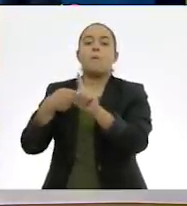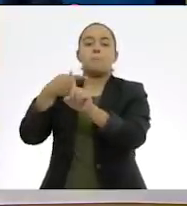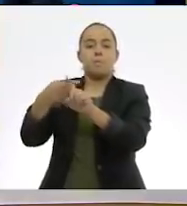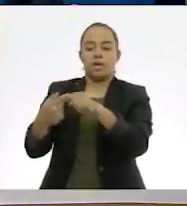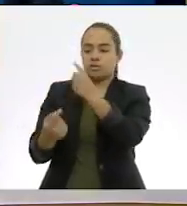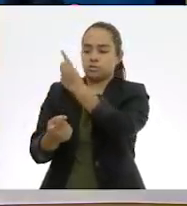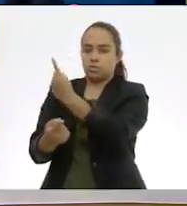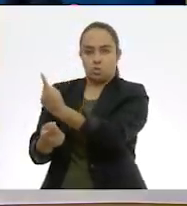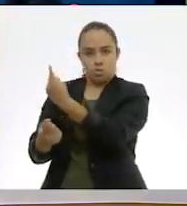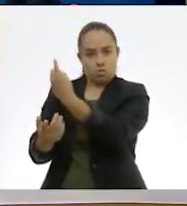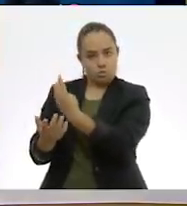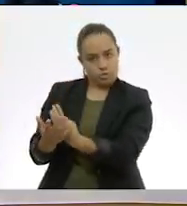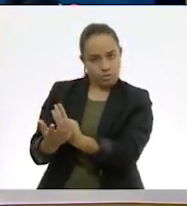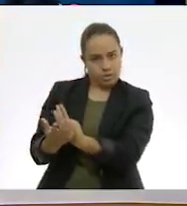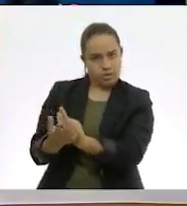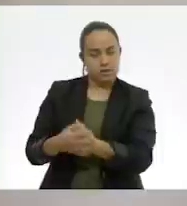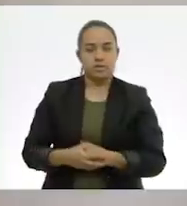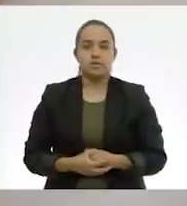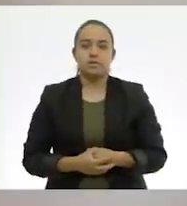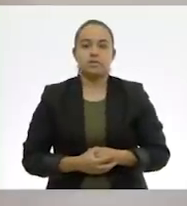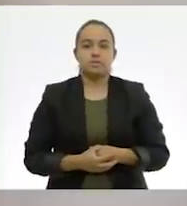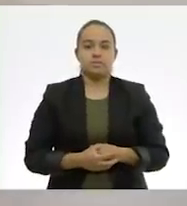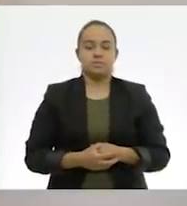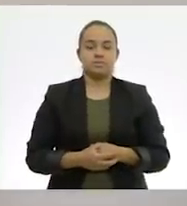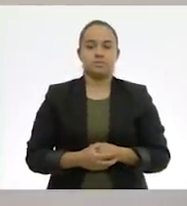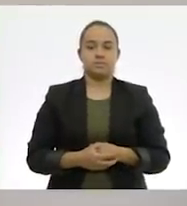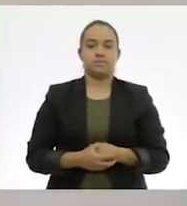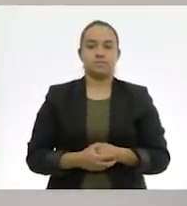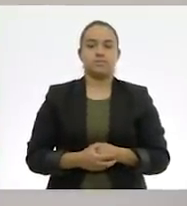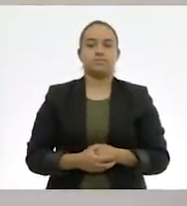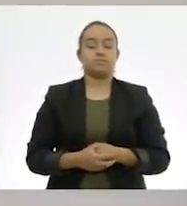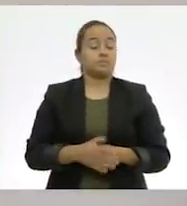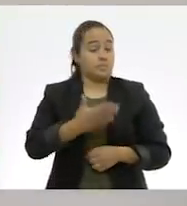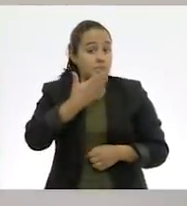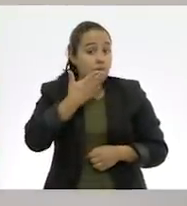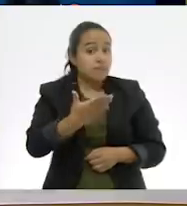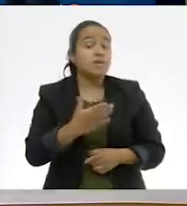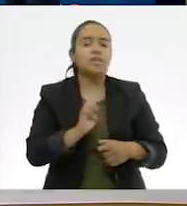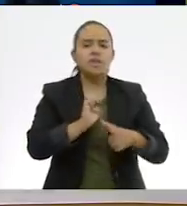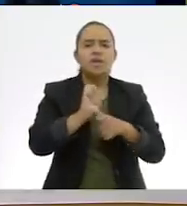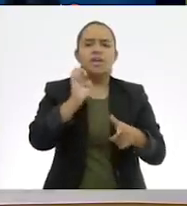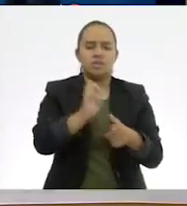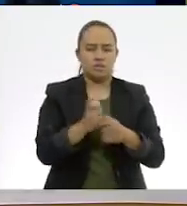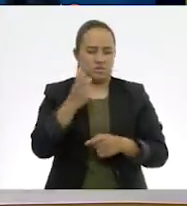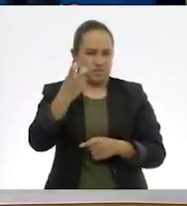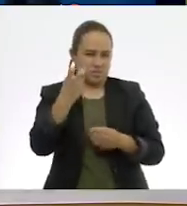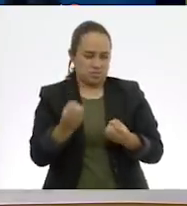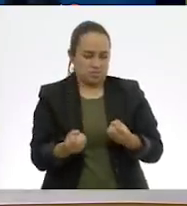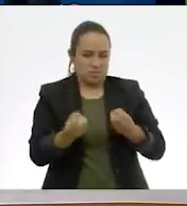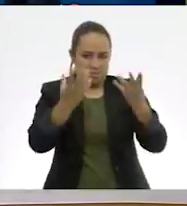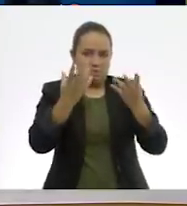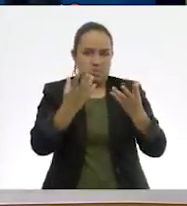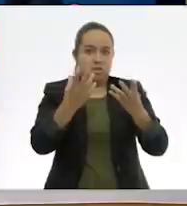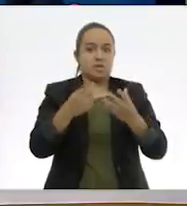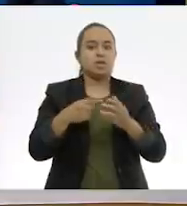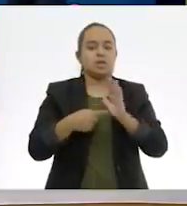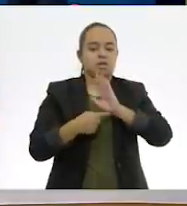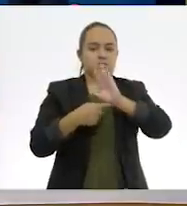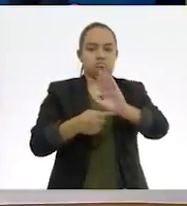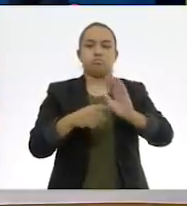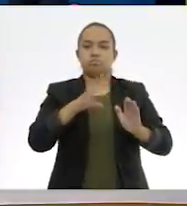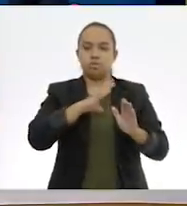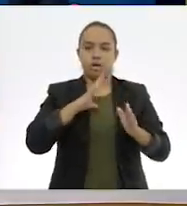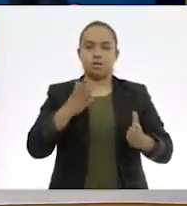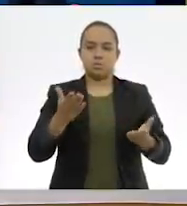otro tercio de kilogramo. Muy bien. Entonces, estas son las cantidades que tenemos y que se proyectaron en la